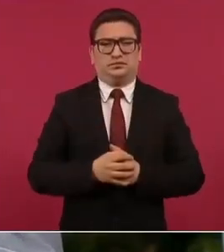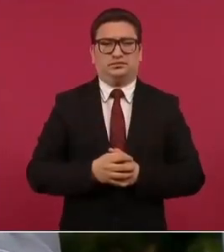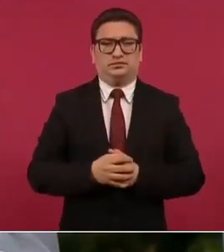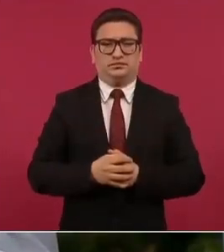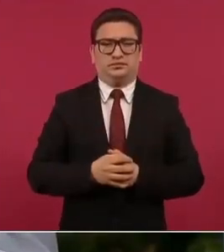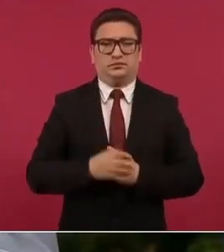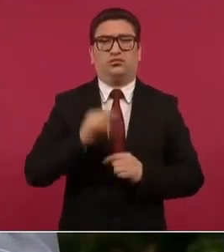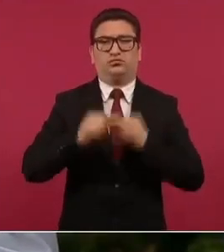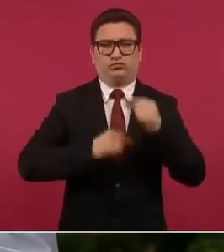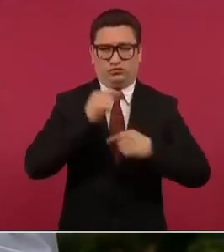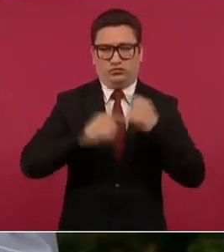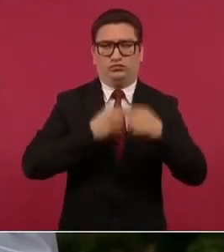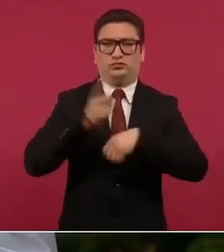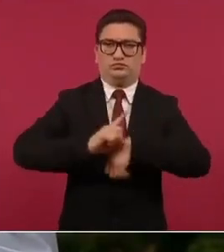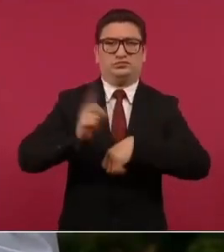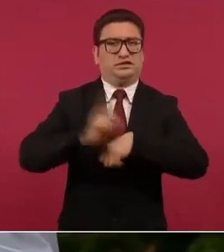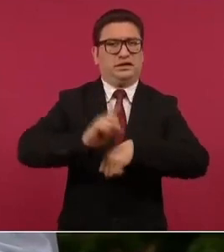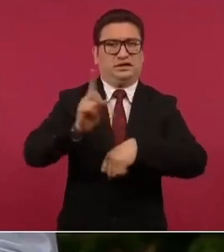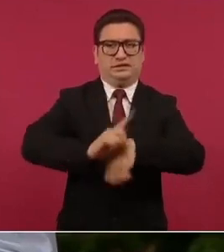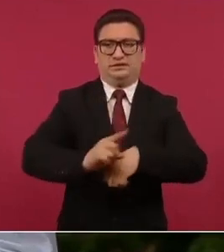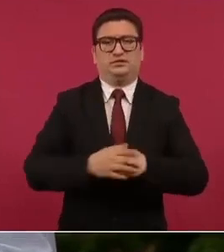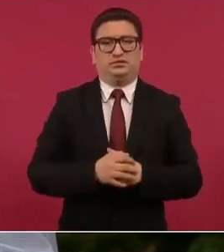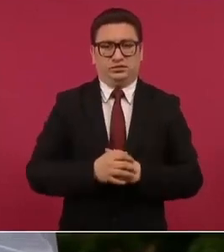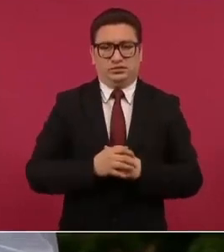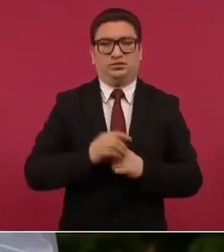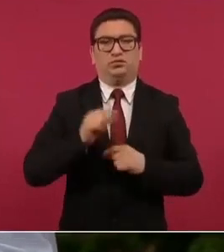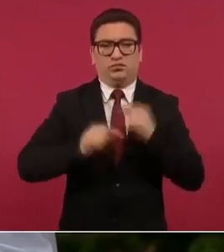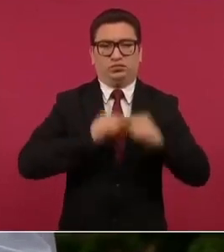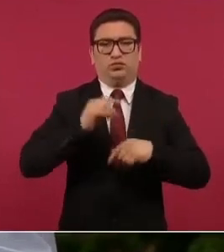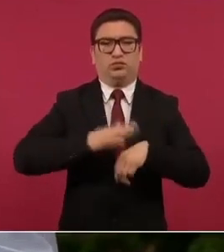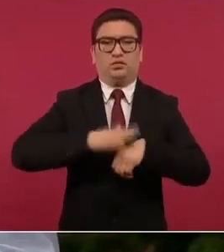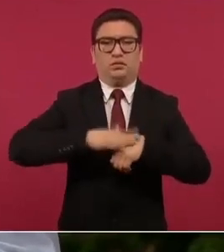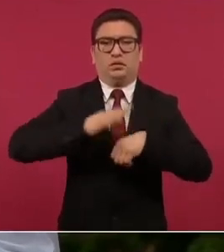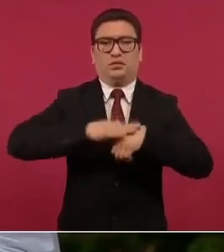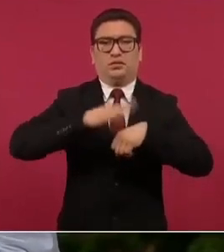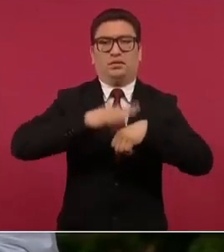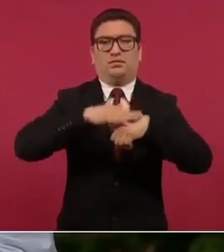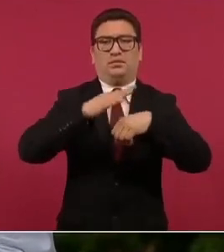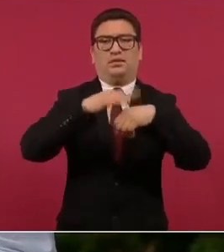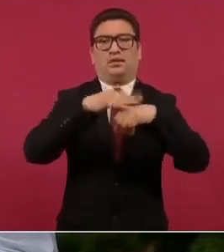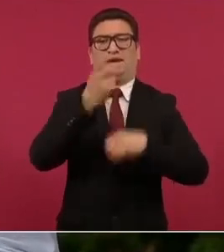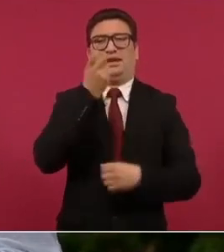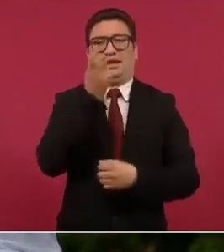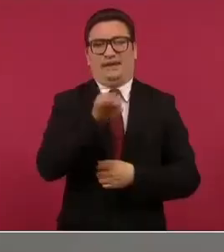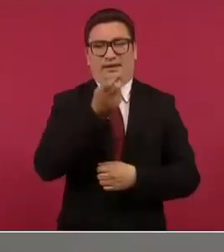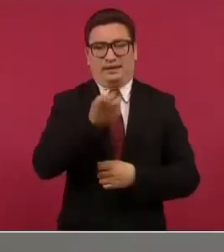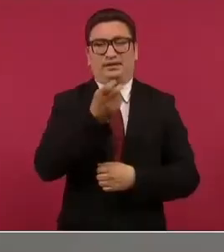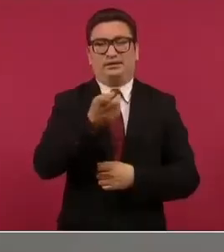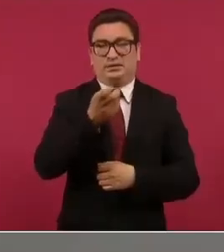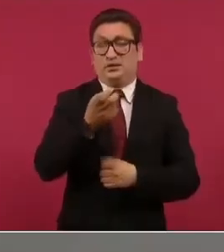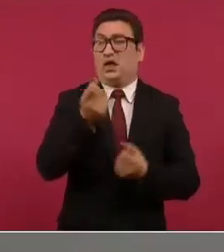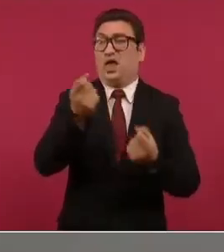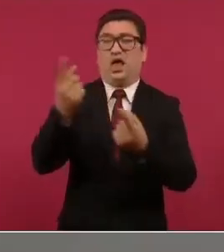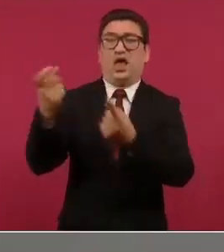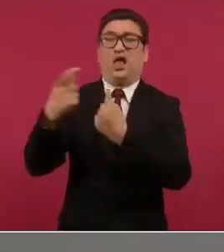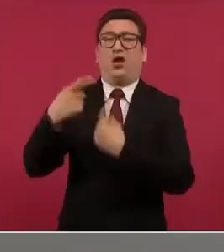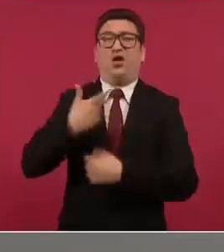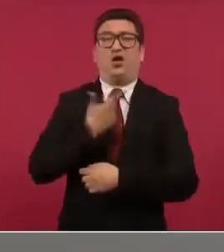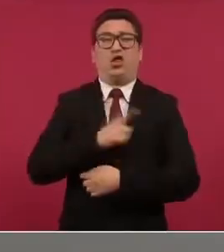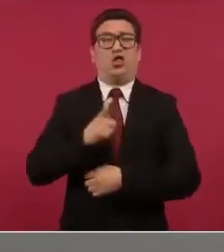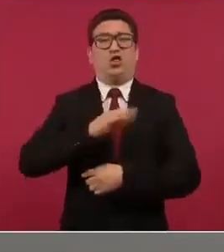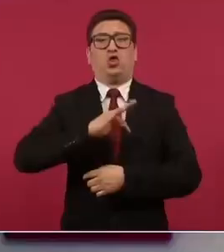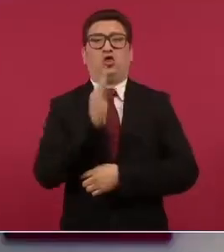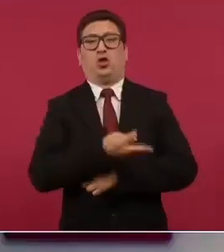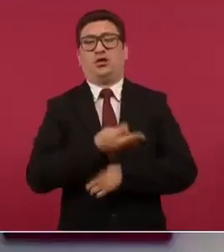pasajeros diarios y cada vez van a hacer más y es aunque no lo quieran aceptar